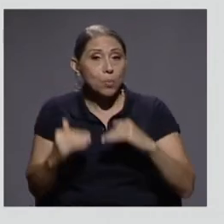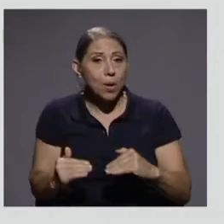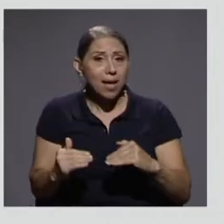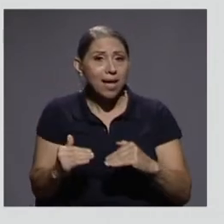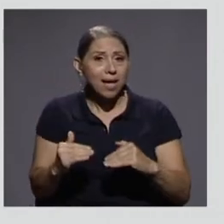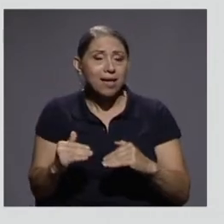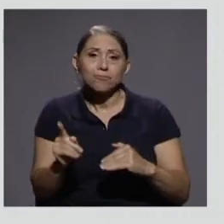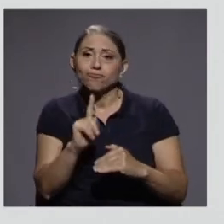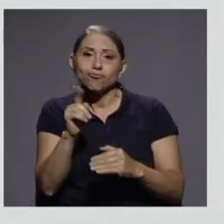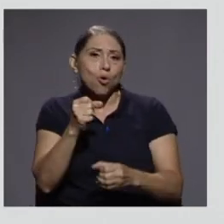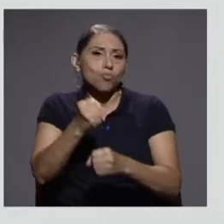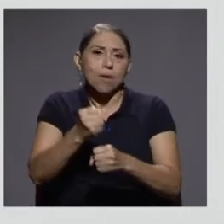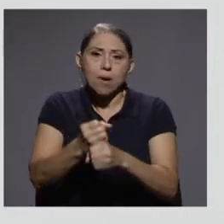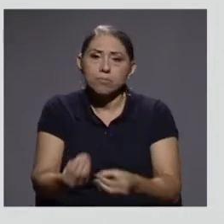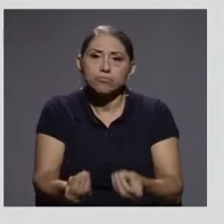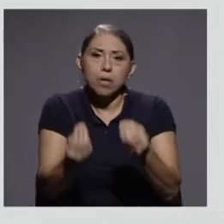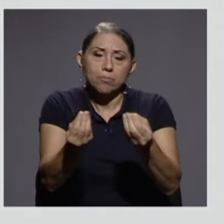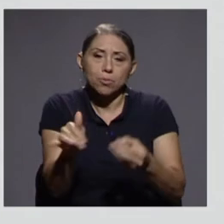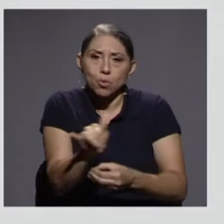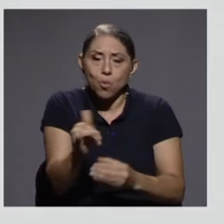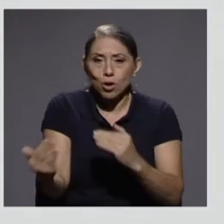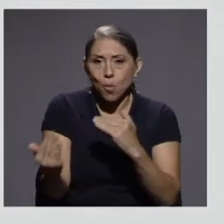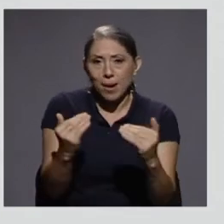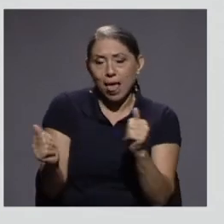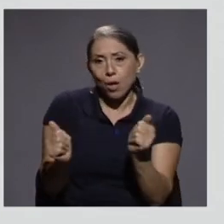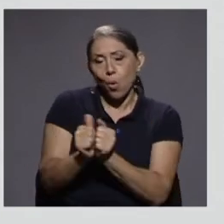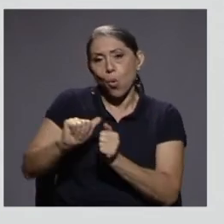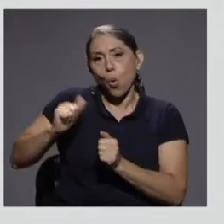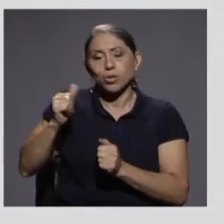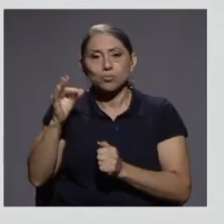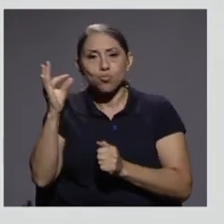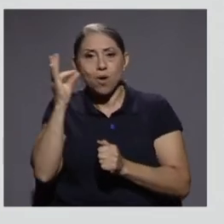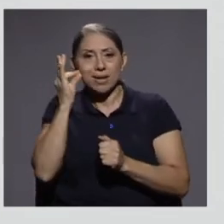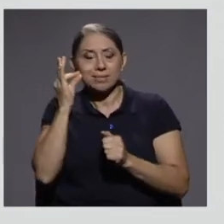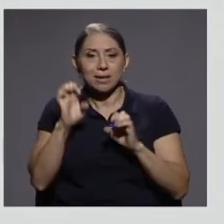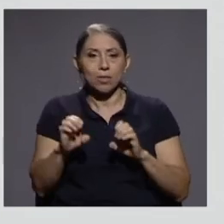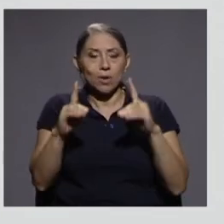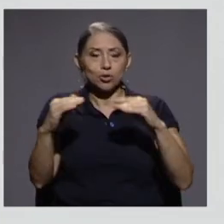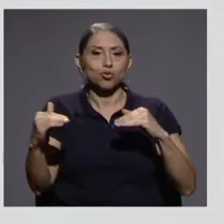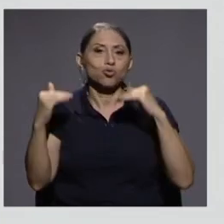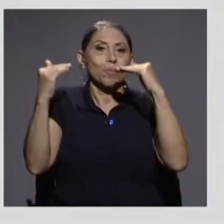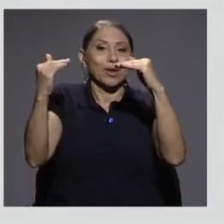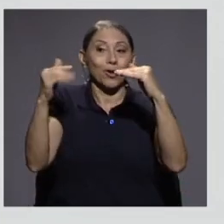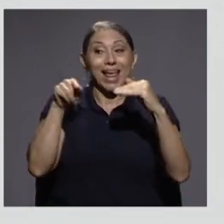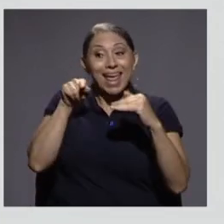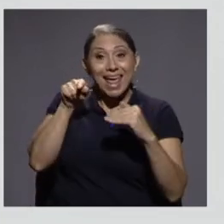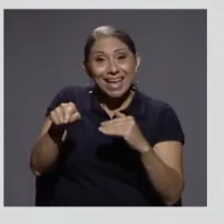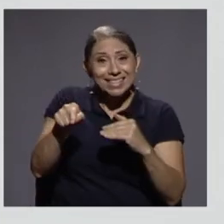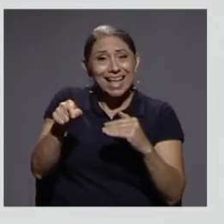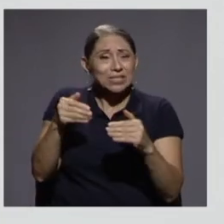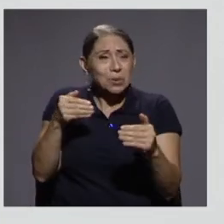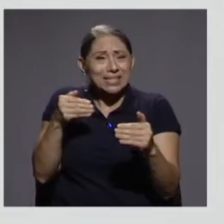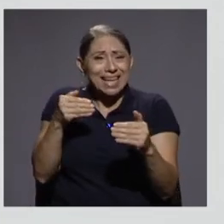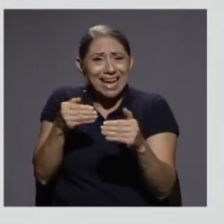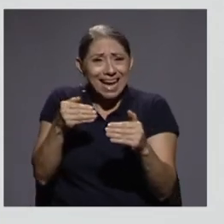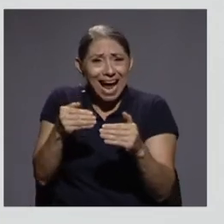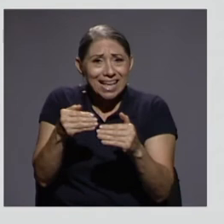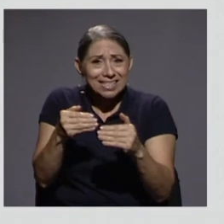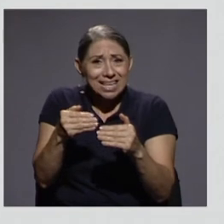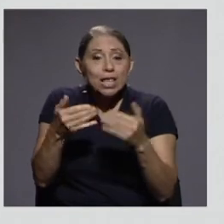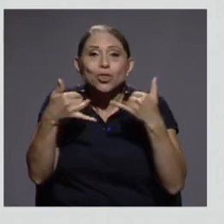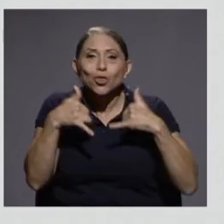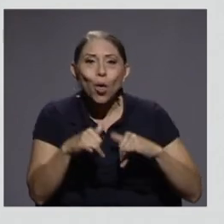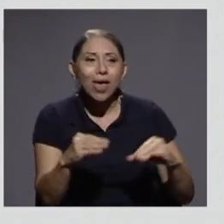mercado laboral y son aquellas con educación superior las que se aproximan casi, pero siguen siendo más bajos,